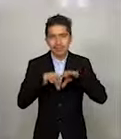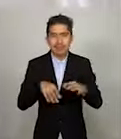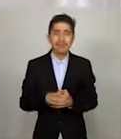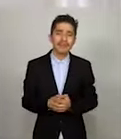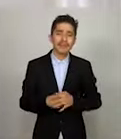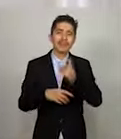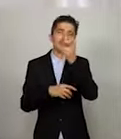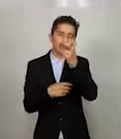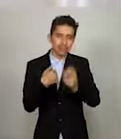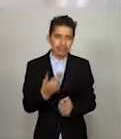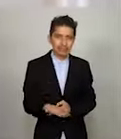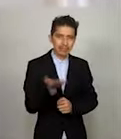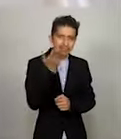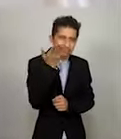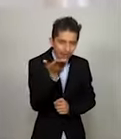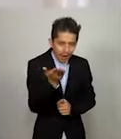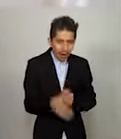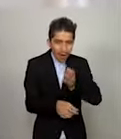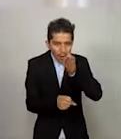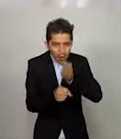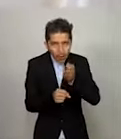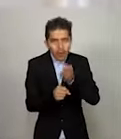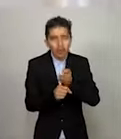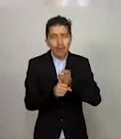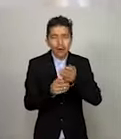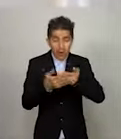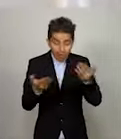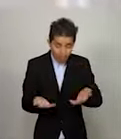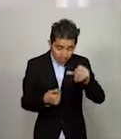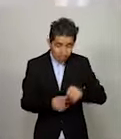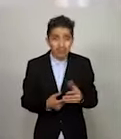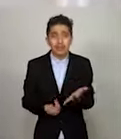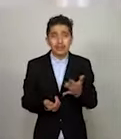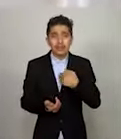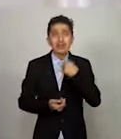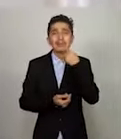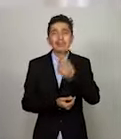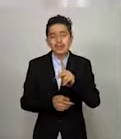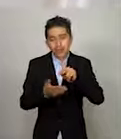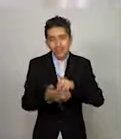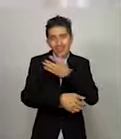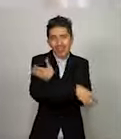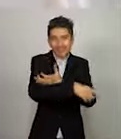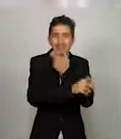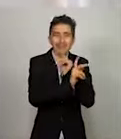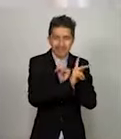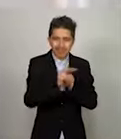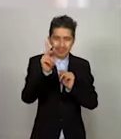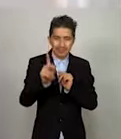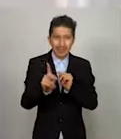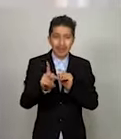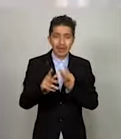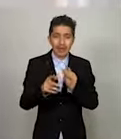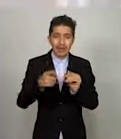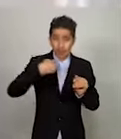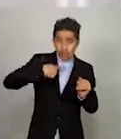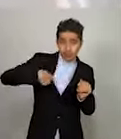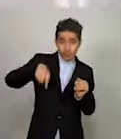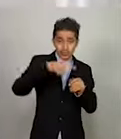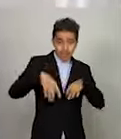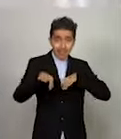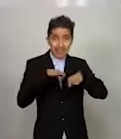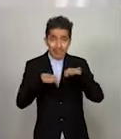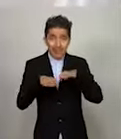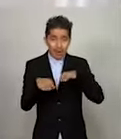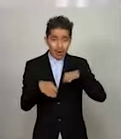Por eso quiero pedirles hoy, nuevamente compañeras, compañeros, que nosotros como